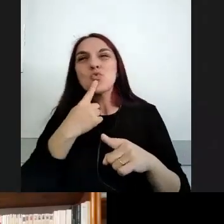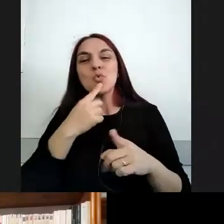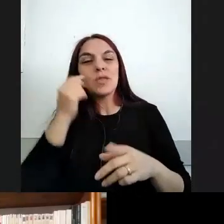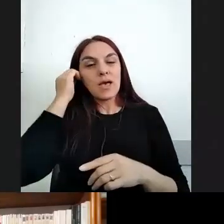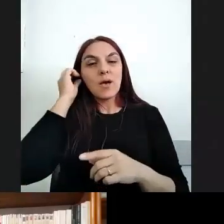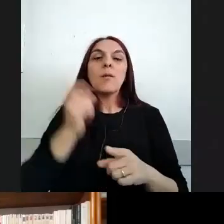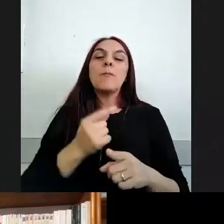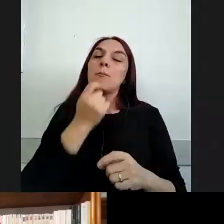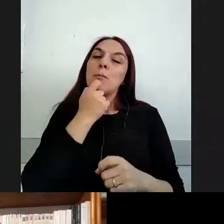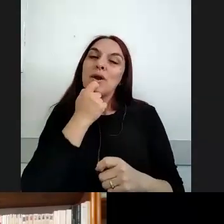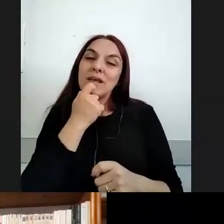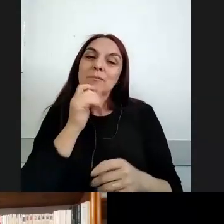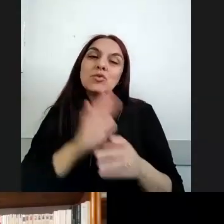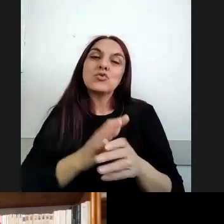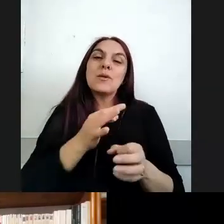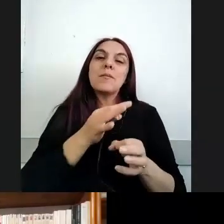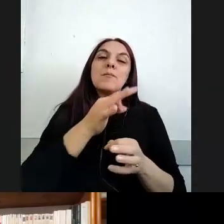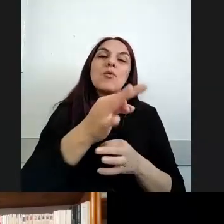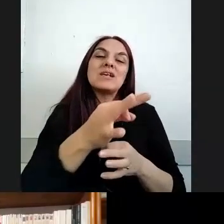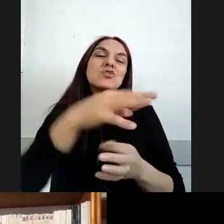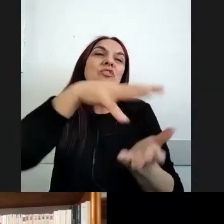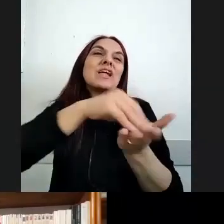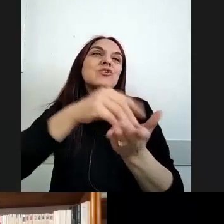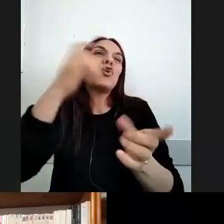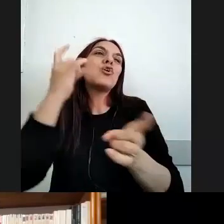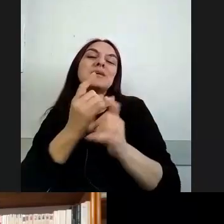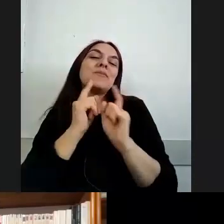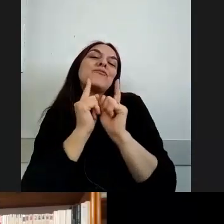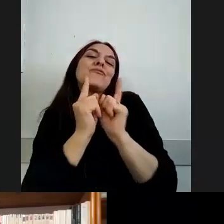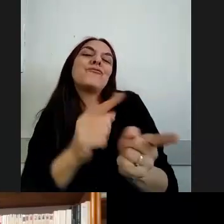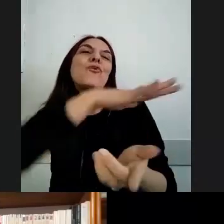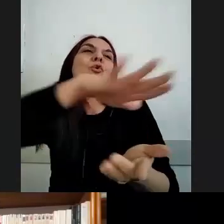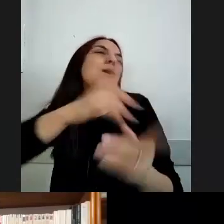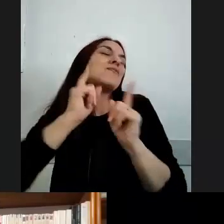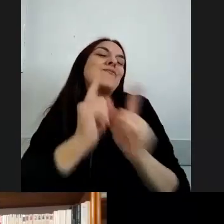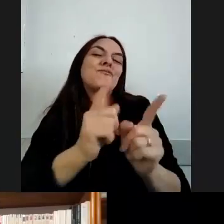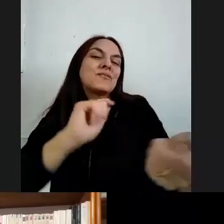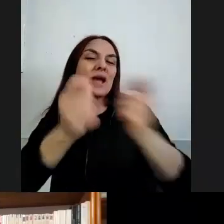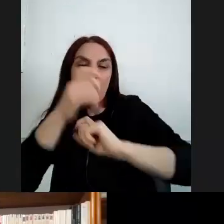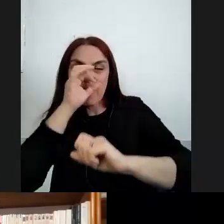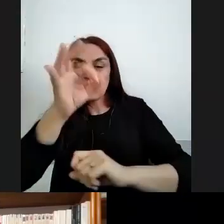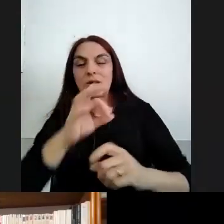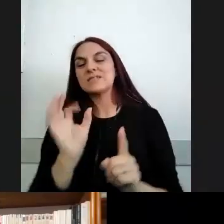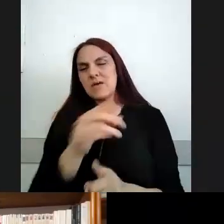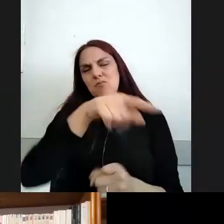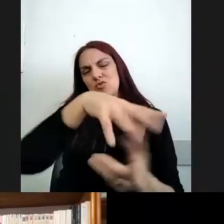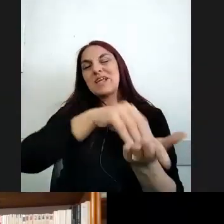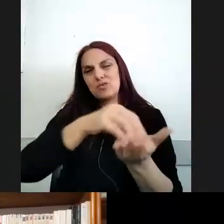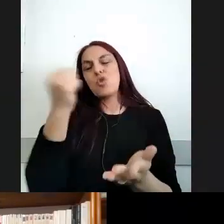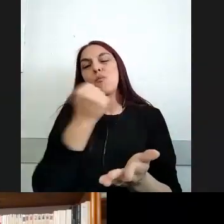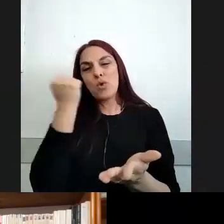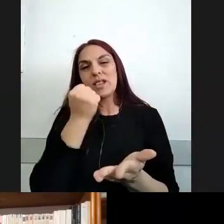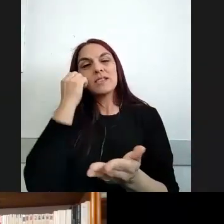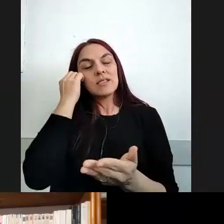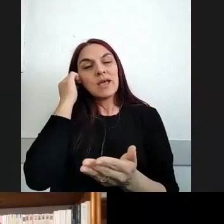fijación de la población al territorio ¿no? sabemos que los territorios son fundamentales para las poblaciones pero incluso digamos el